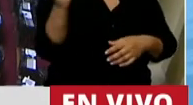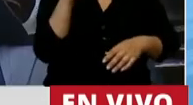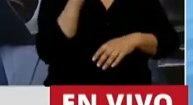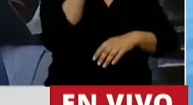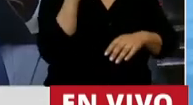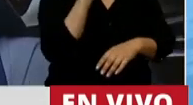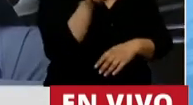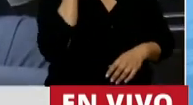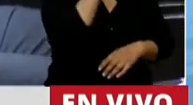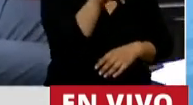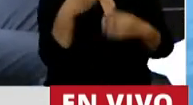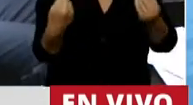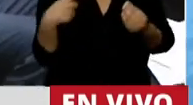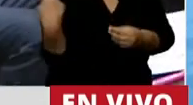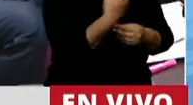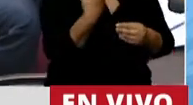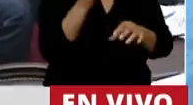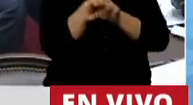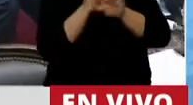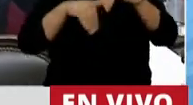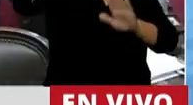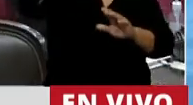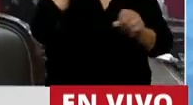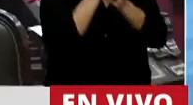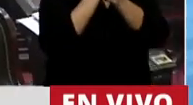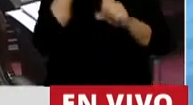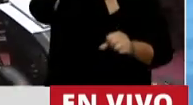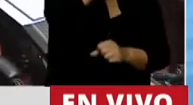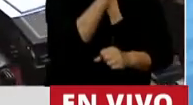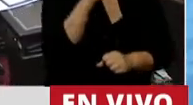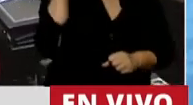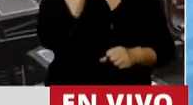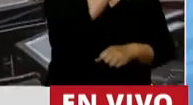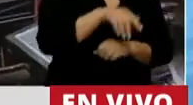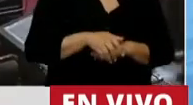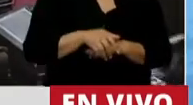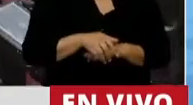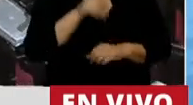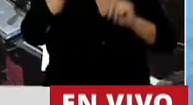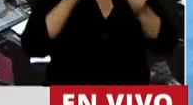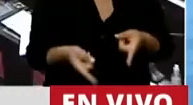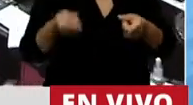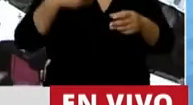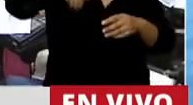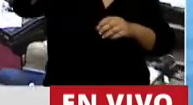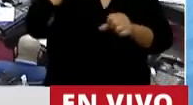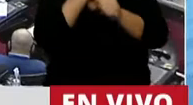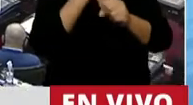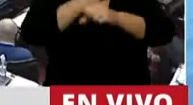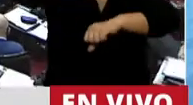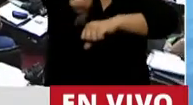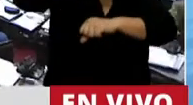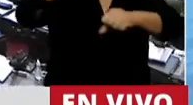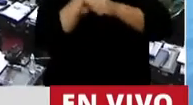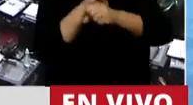explicaría cómo seguimos siendo la mayoría del empleo informal. Seguimos realizando la mayoría de las tareas, de las horas de las